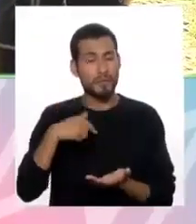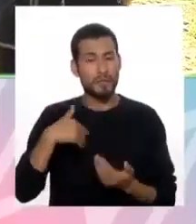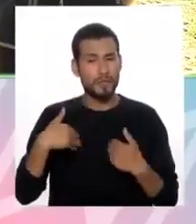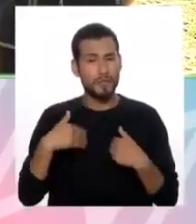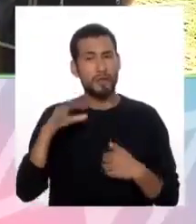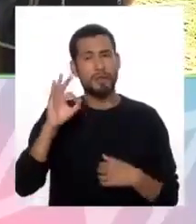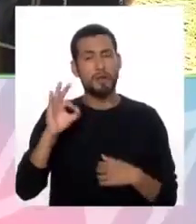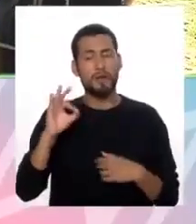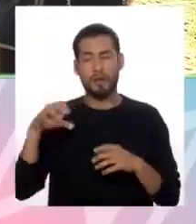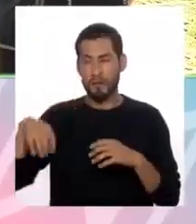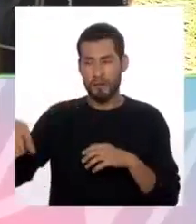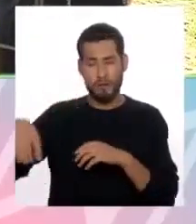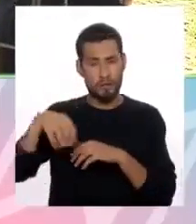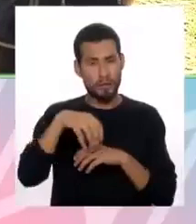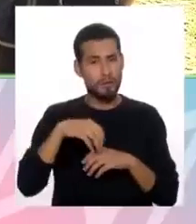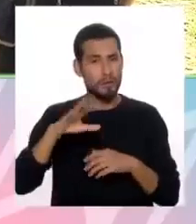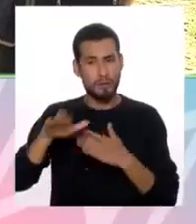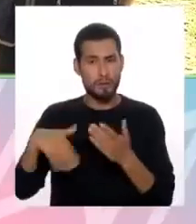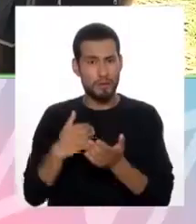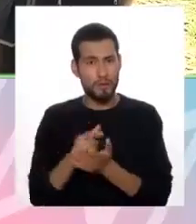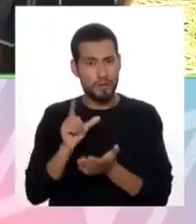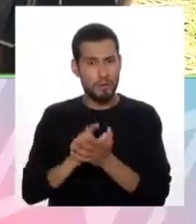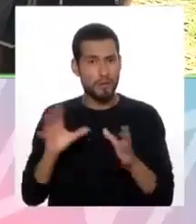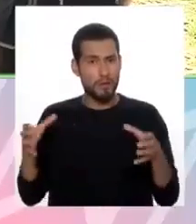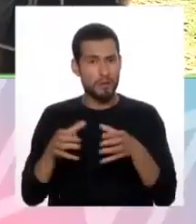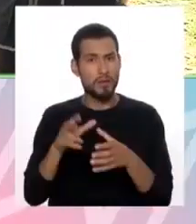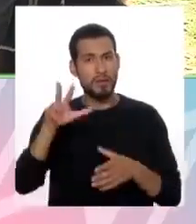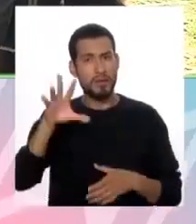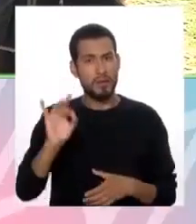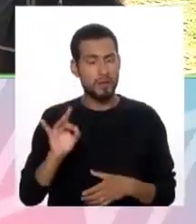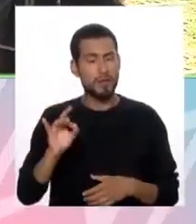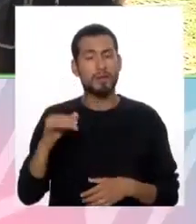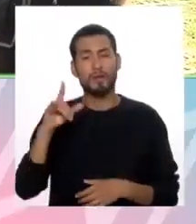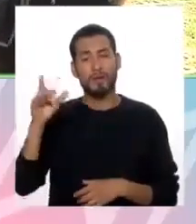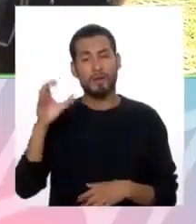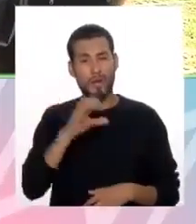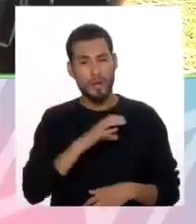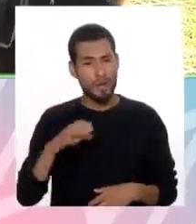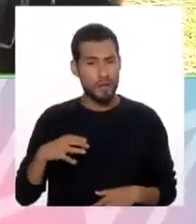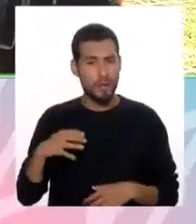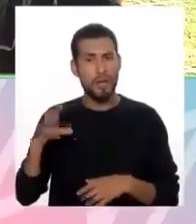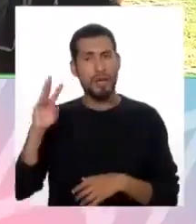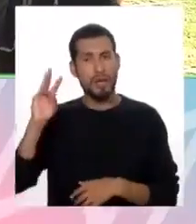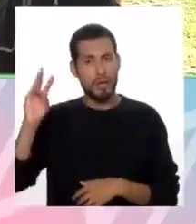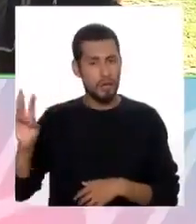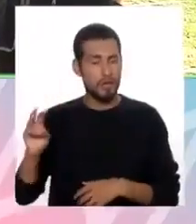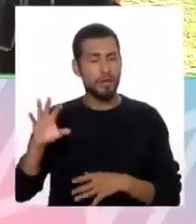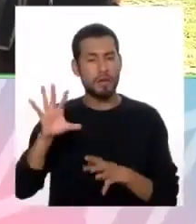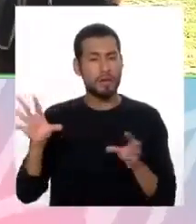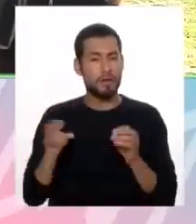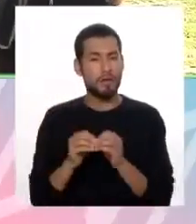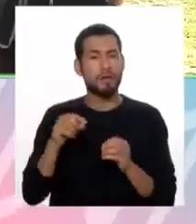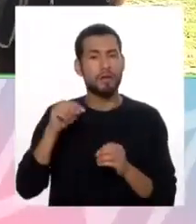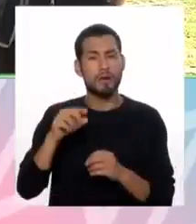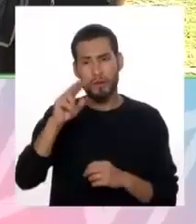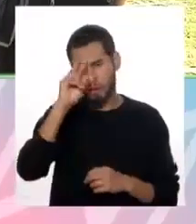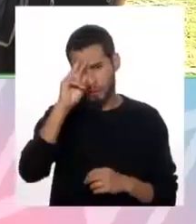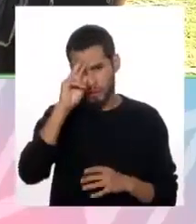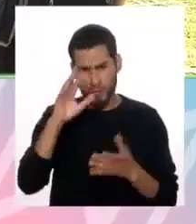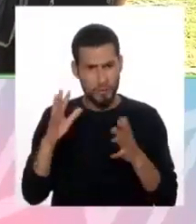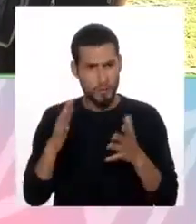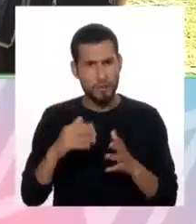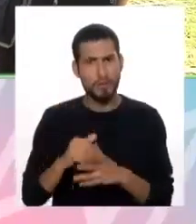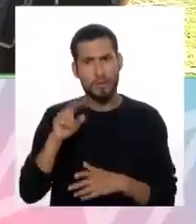centros de salud mental comunitaria. En todo Lima tenemos ya 38. Y en el Callao tenemos seis. En total, en todo el Perú ya son